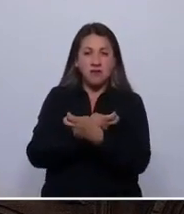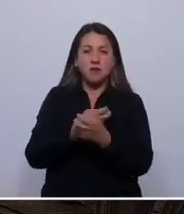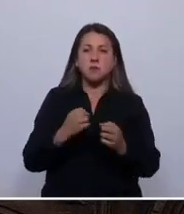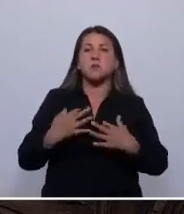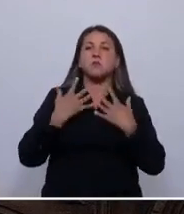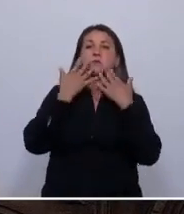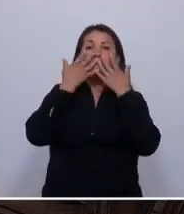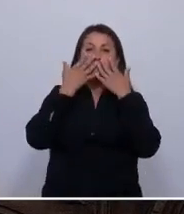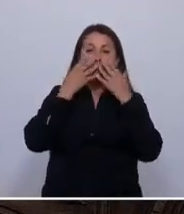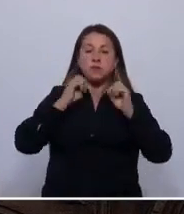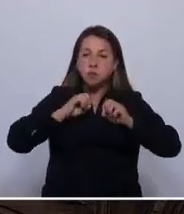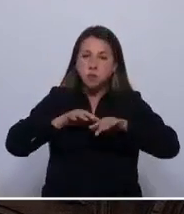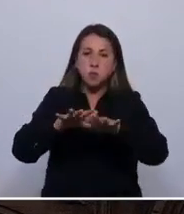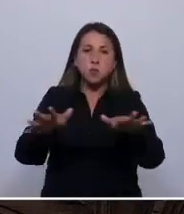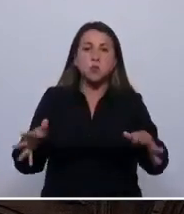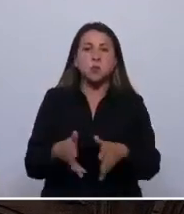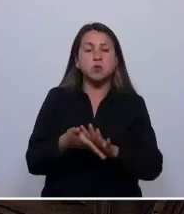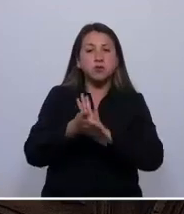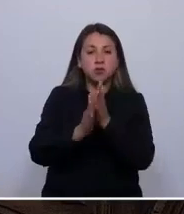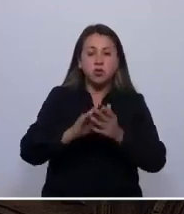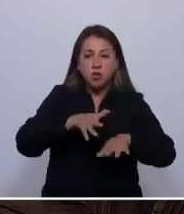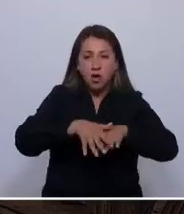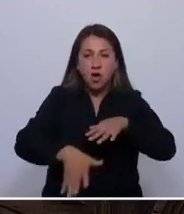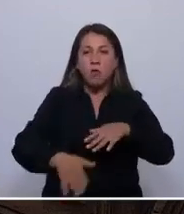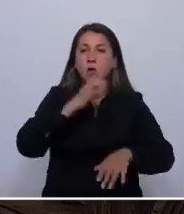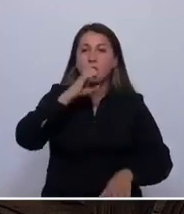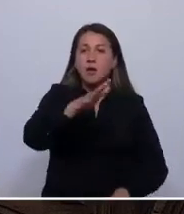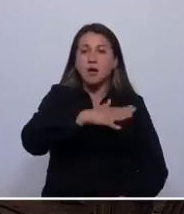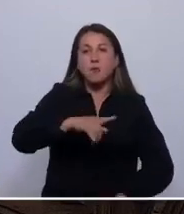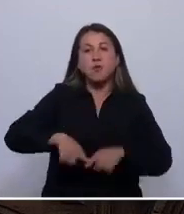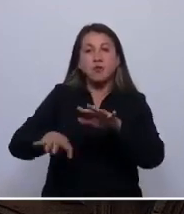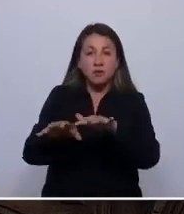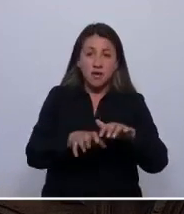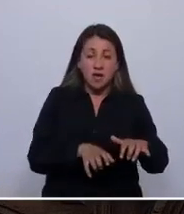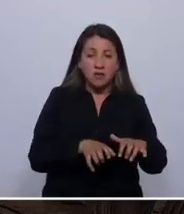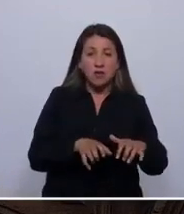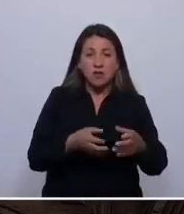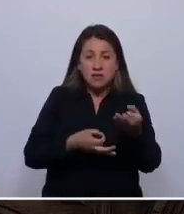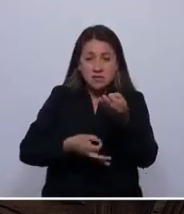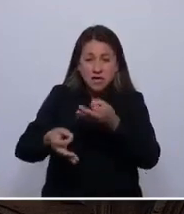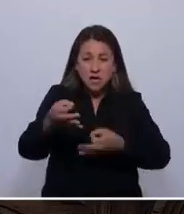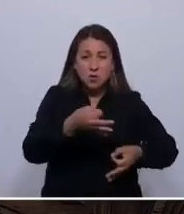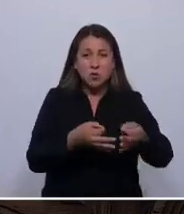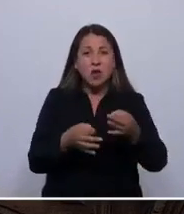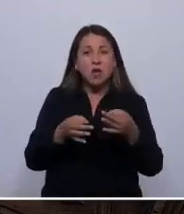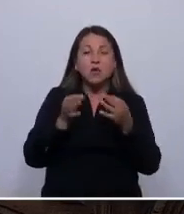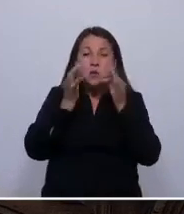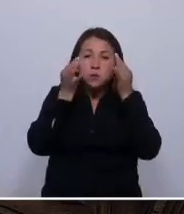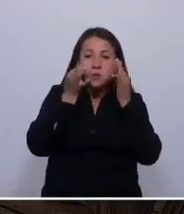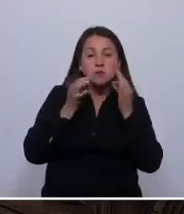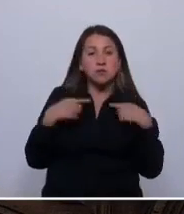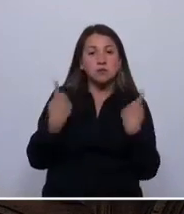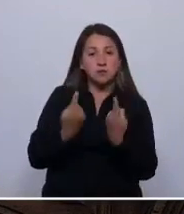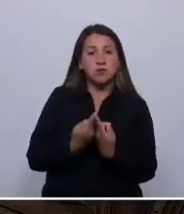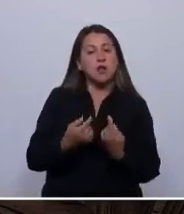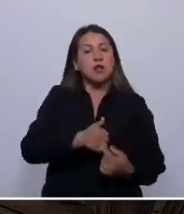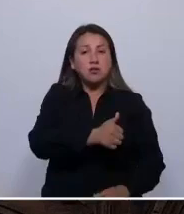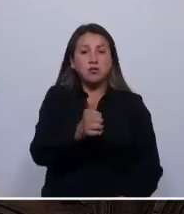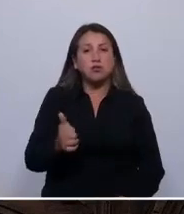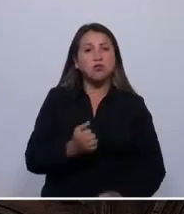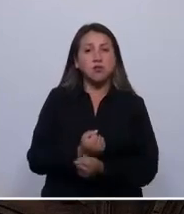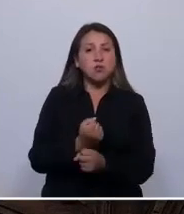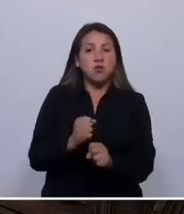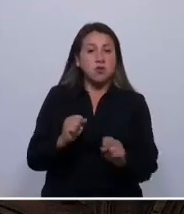contaminan todo. Las aguas, los campos, la tierra y las células nuestras. A todas nosotras que no podemos